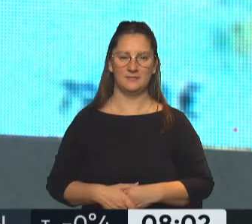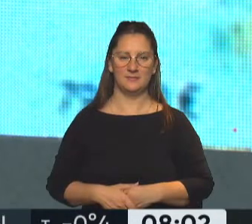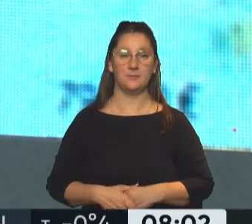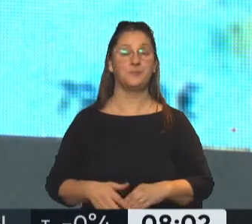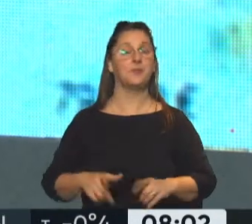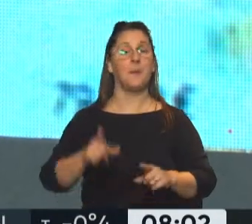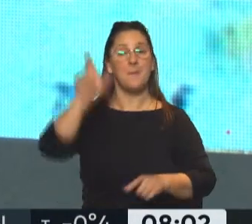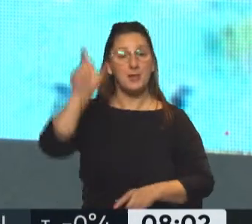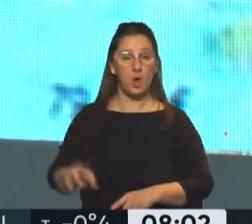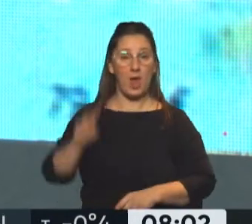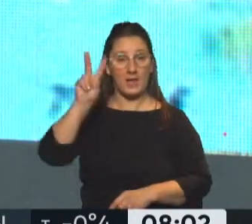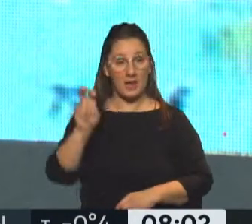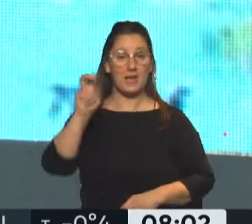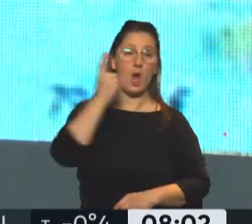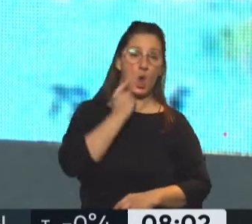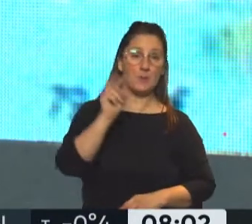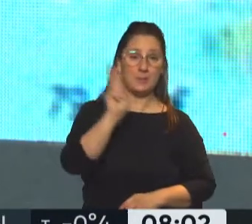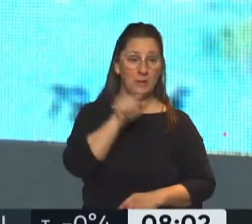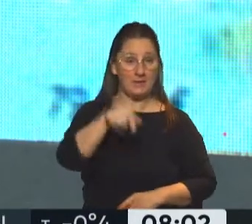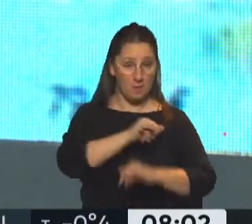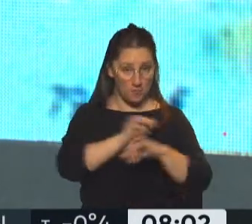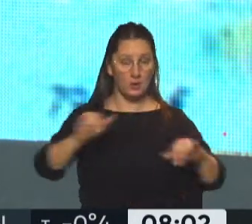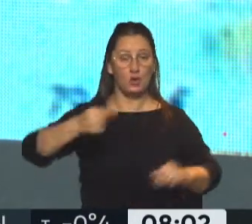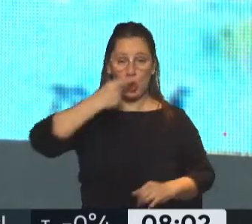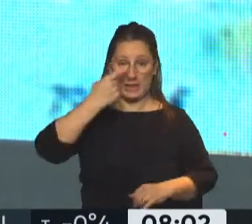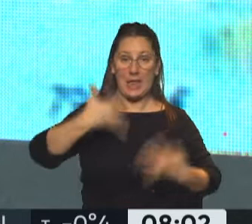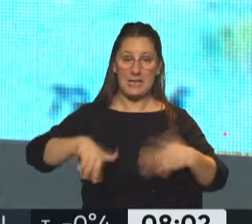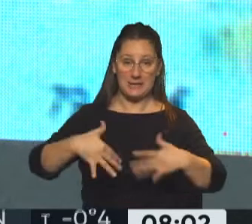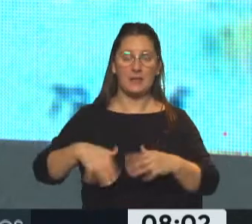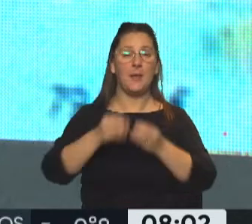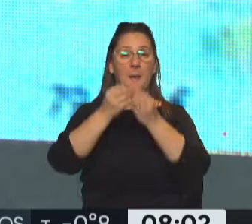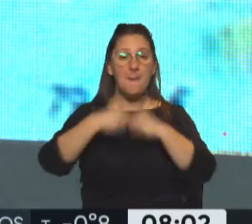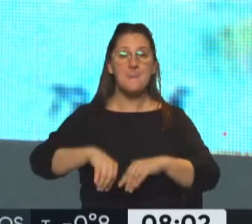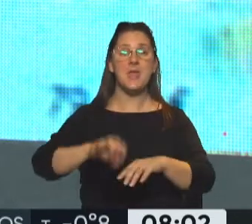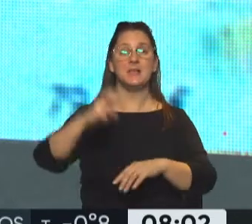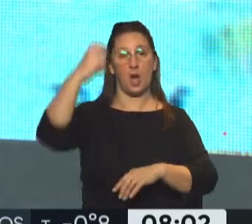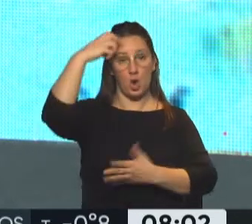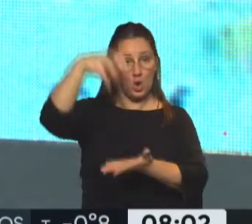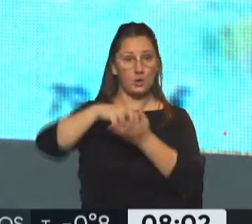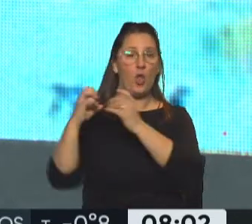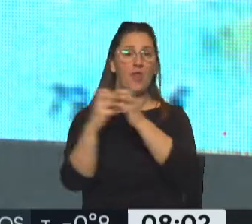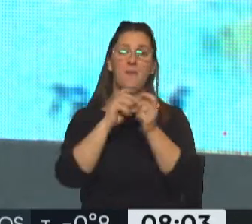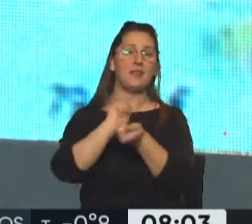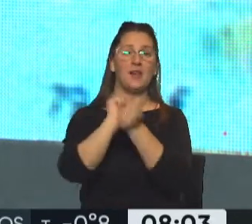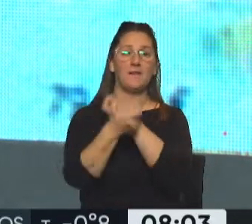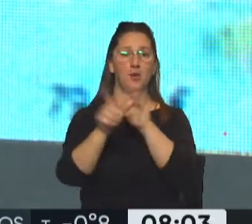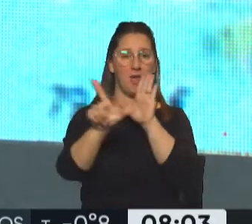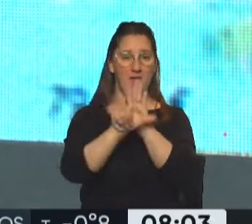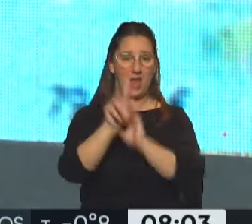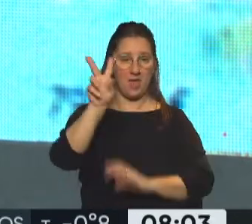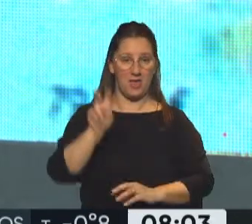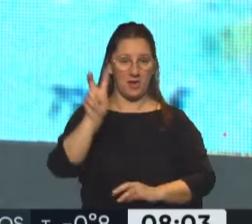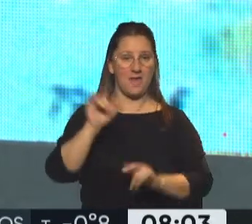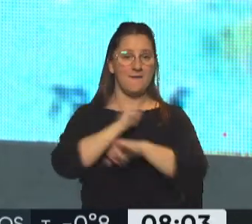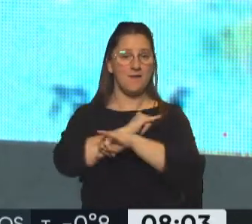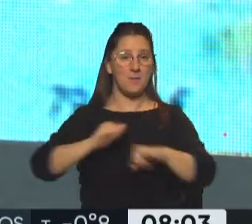Atención inquilinos e inquilinas, porque esta información les va a interesar muchísimo. Comienza en el Congreso el debate sobre la reforma de la ley de alquileres y toda